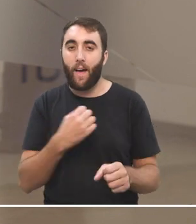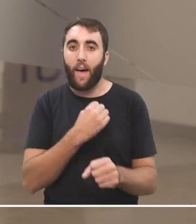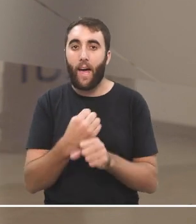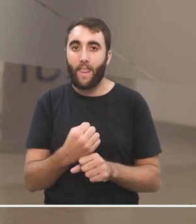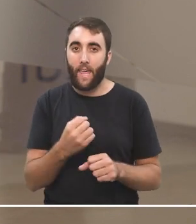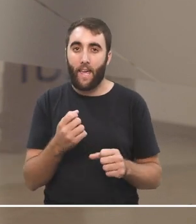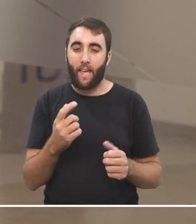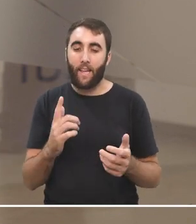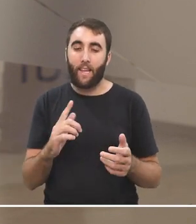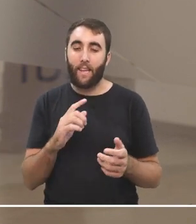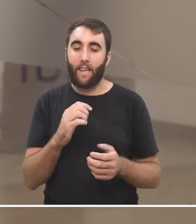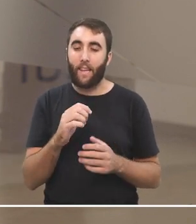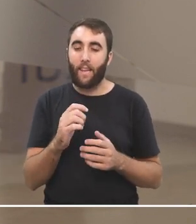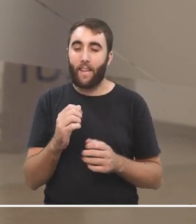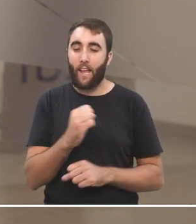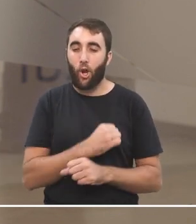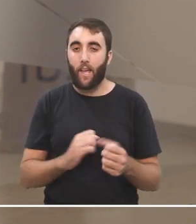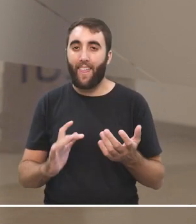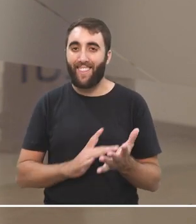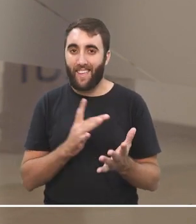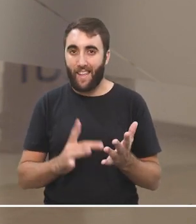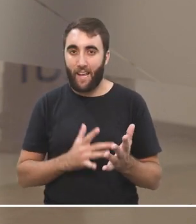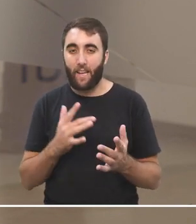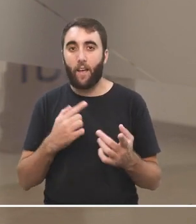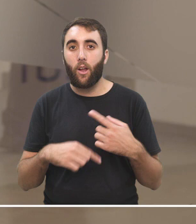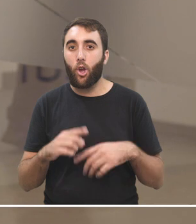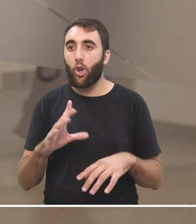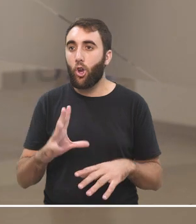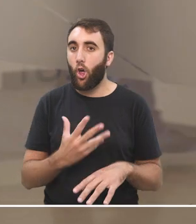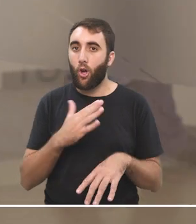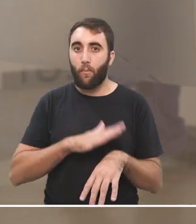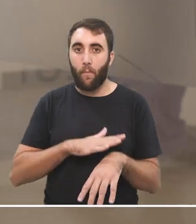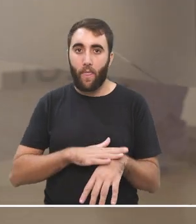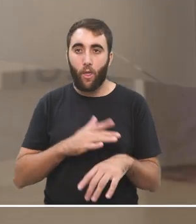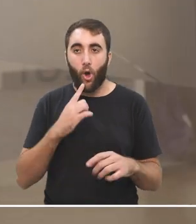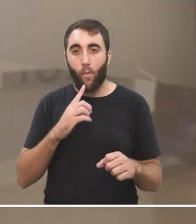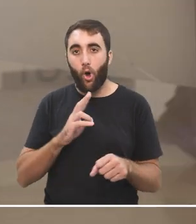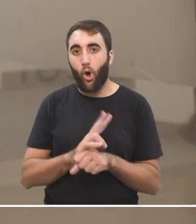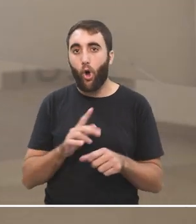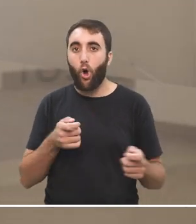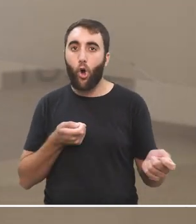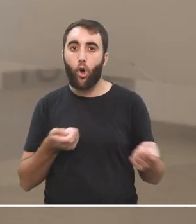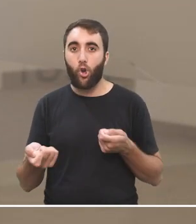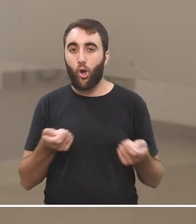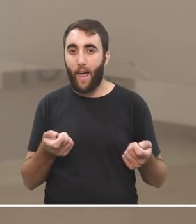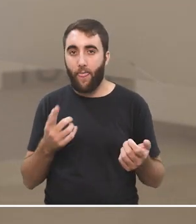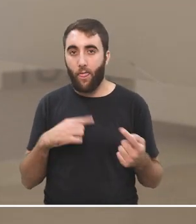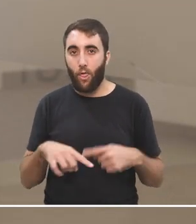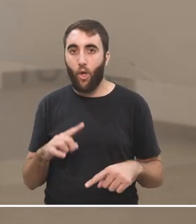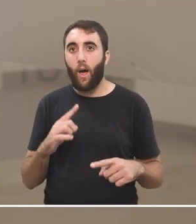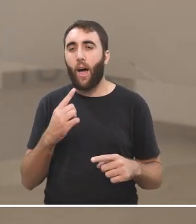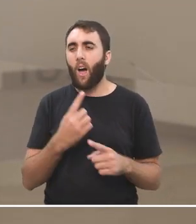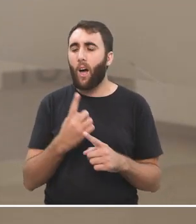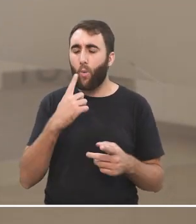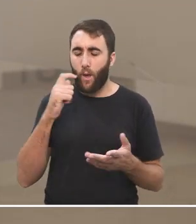con las tecnologías digitales les hemos perdido, estamos todo el tiempo como controlando, no por casualidad, hay un